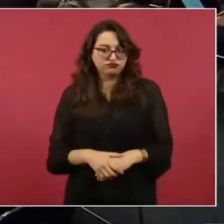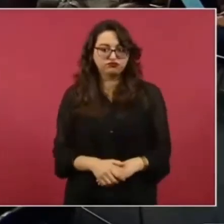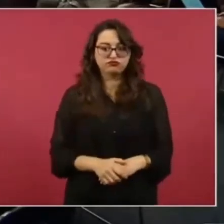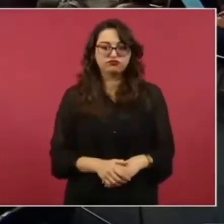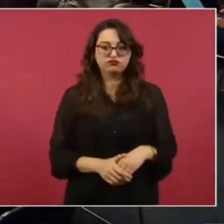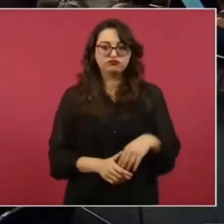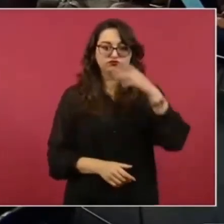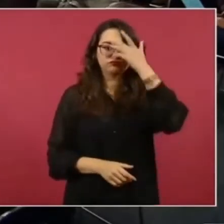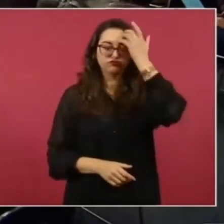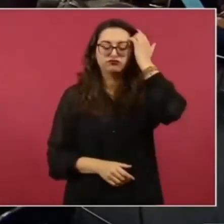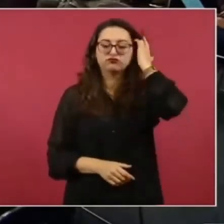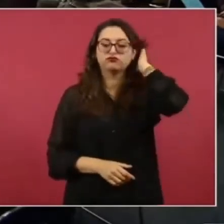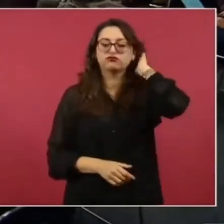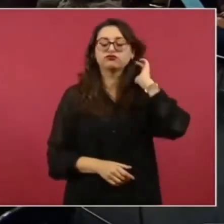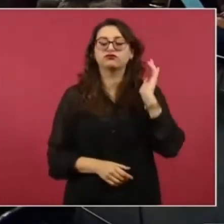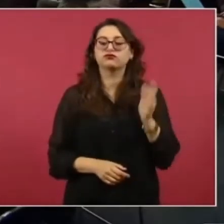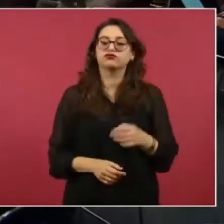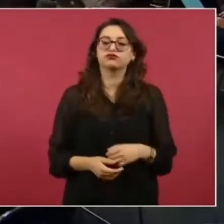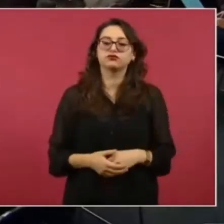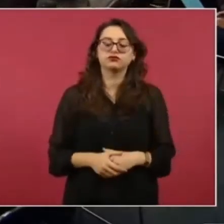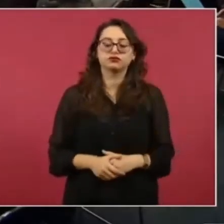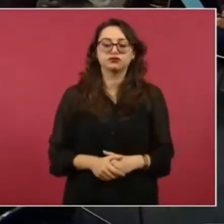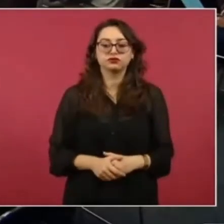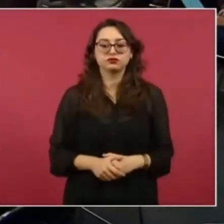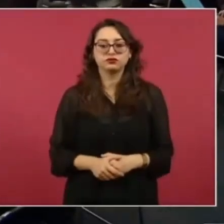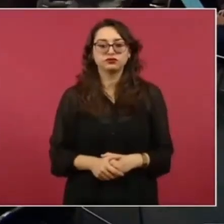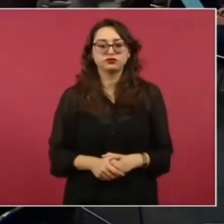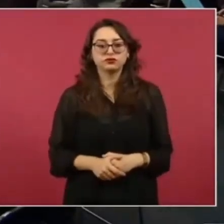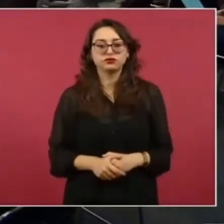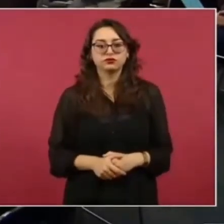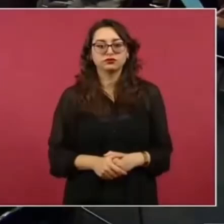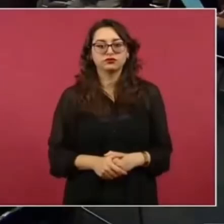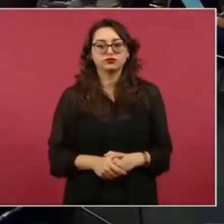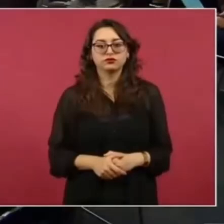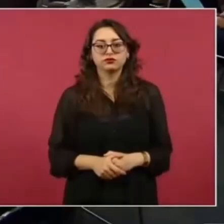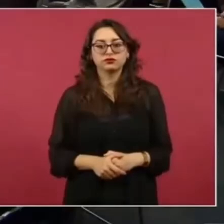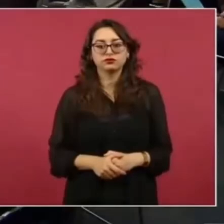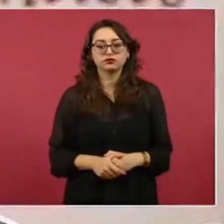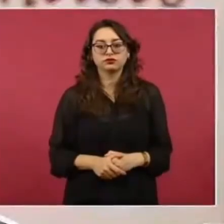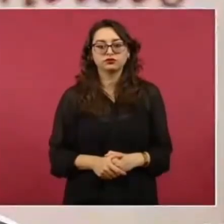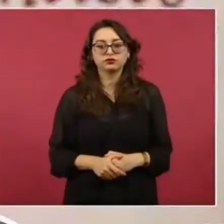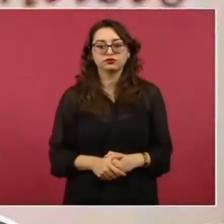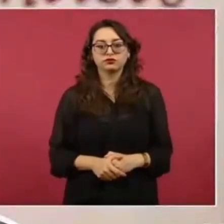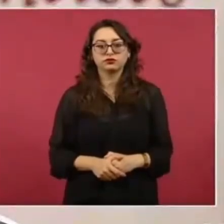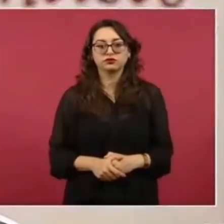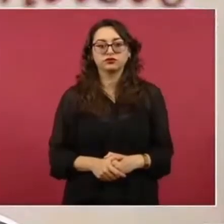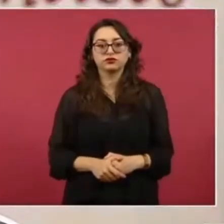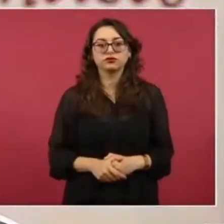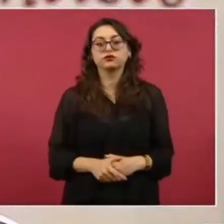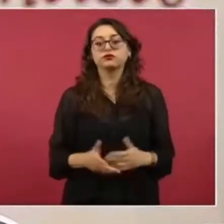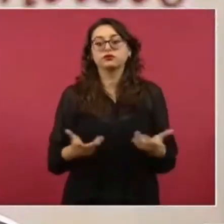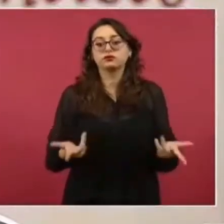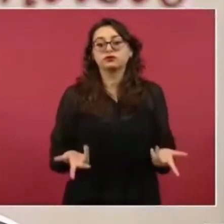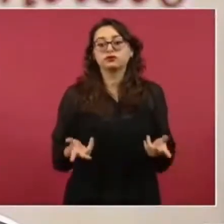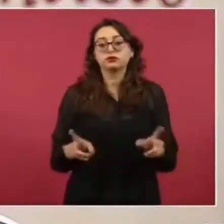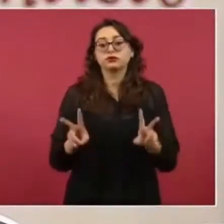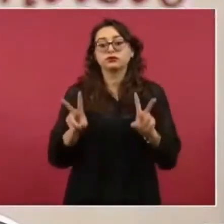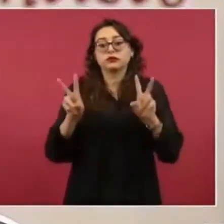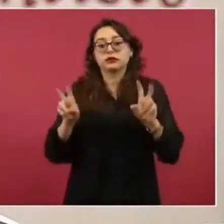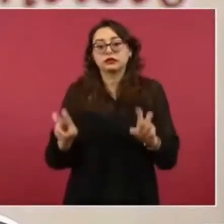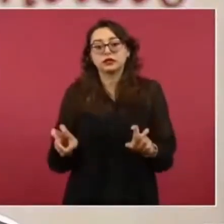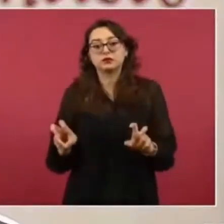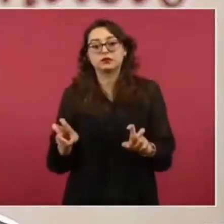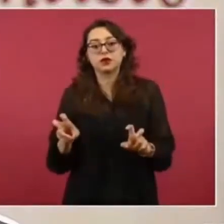Bueno, nada más para precisar que habría recursos diplomáticos si fuese el gobierno. En este caso, es